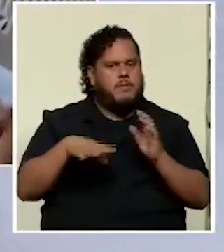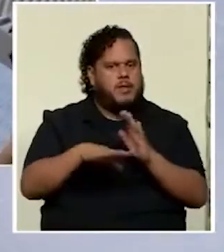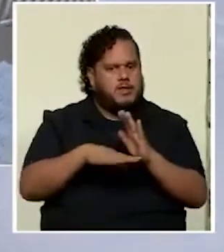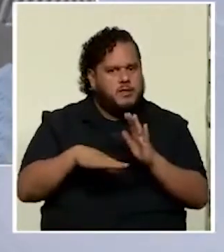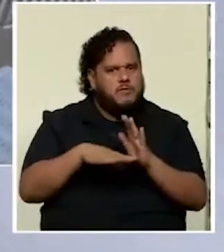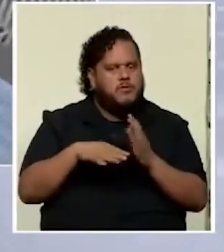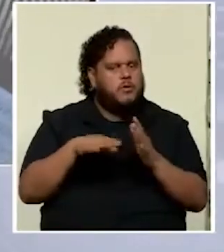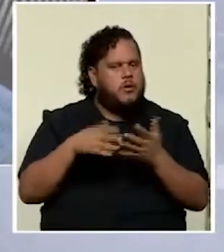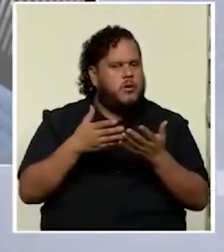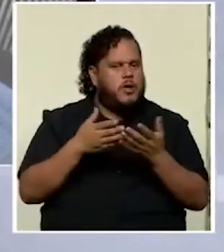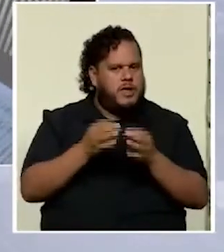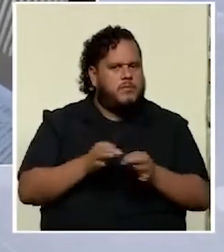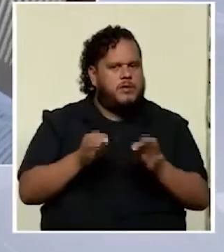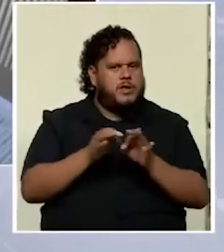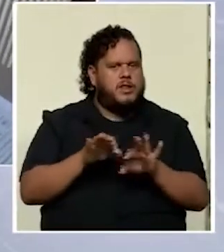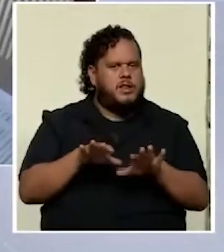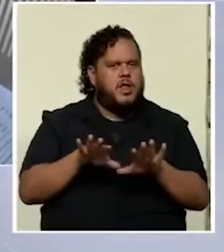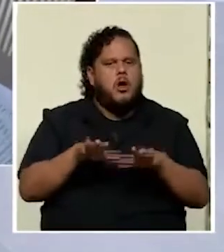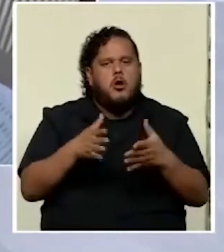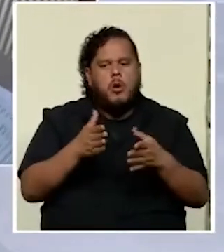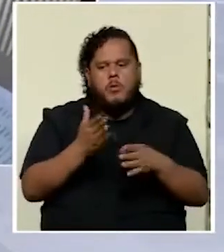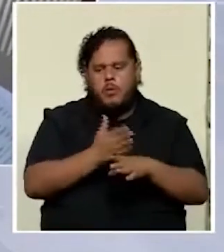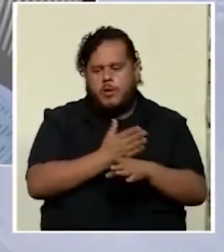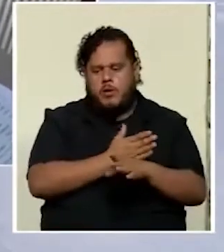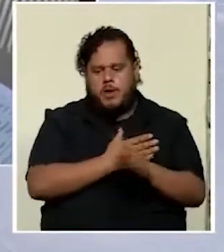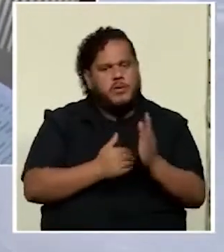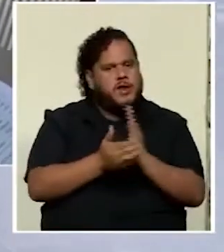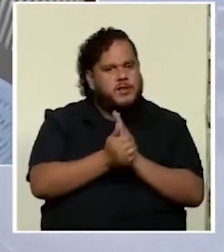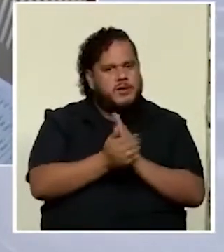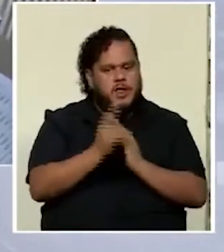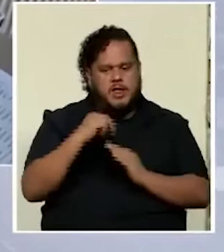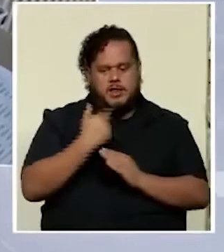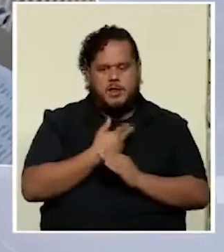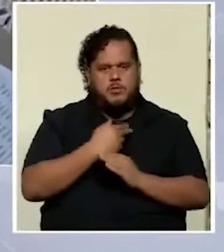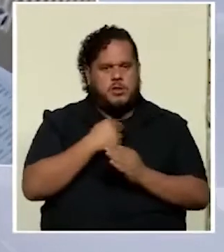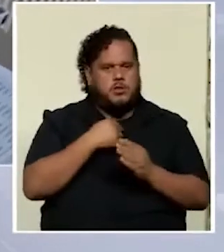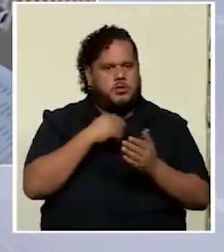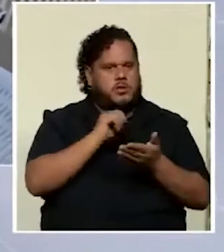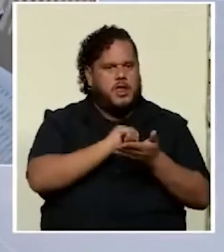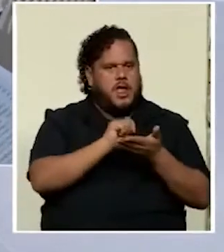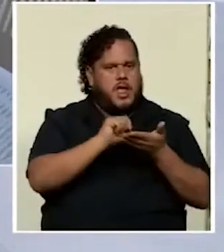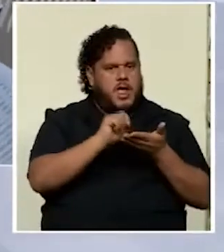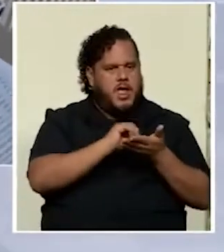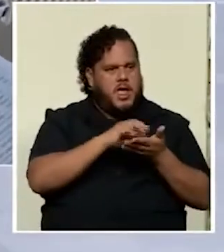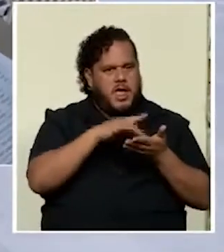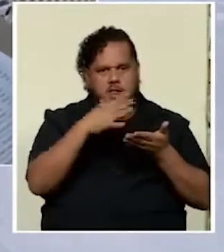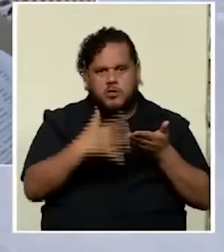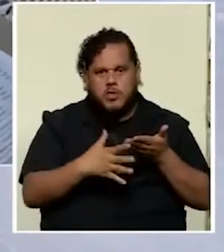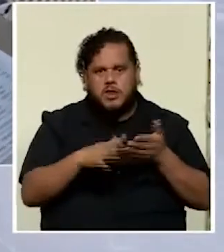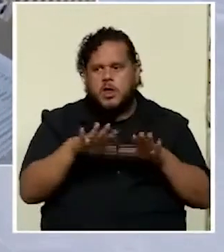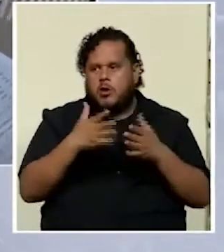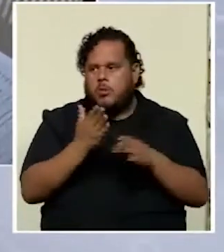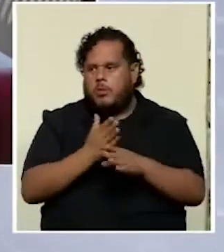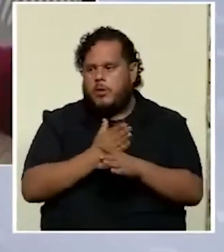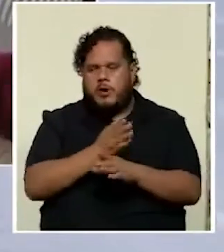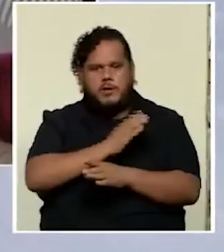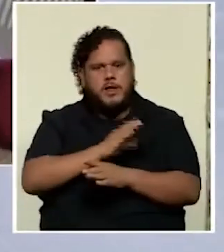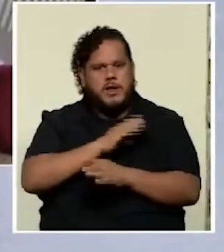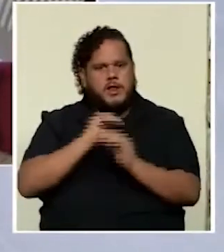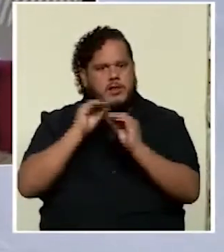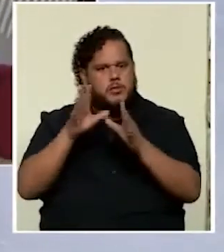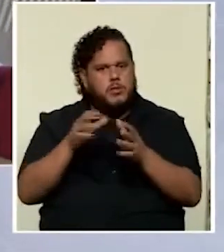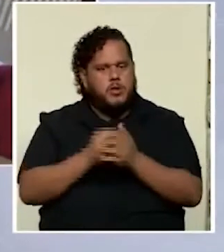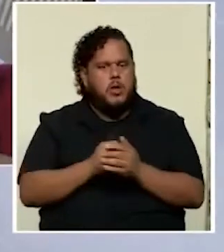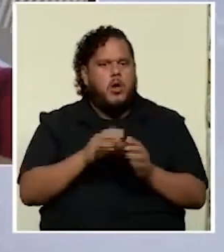cómo mejoramos las habilidades de nuestros estudiantes cómo mejoramos la calidad de los docentes cómo hacemos que en el marco de la crisis fiscal no se nos